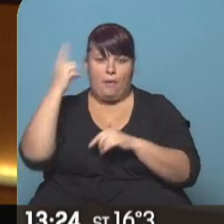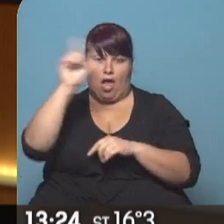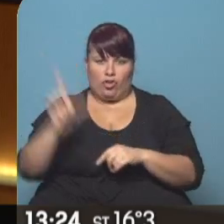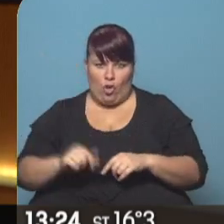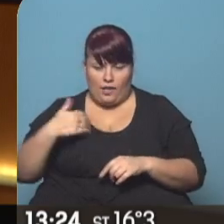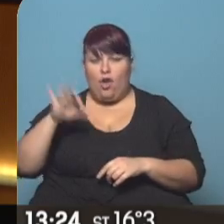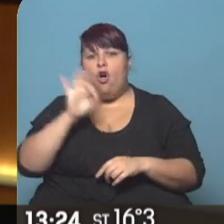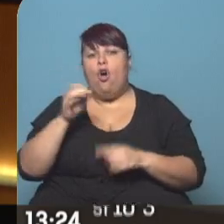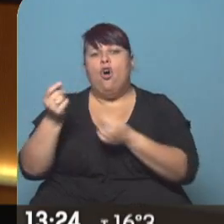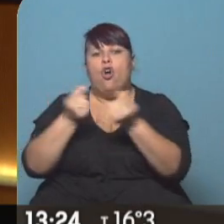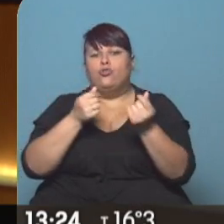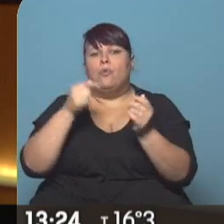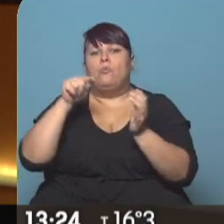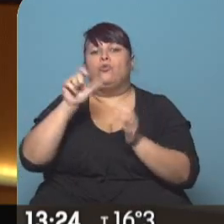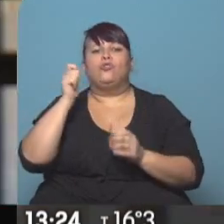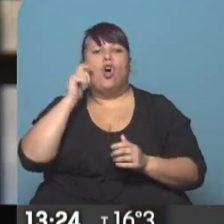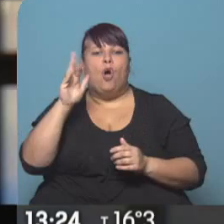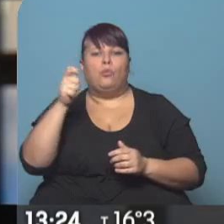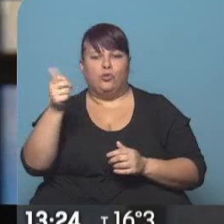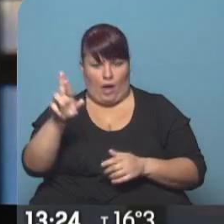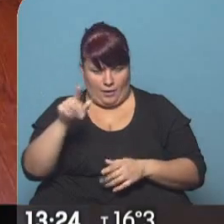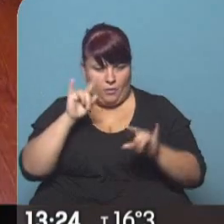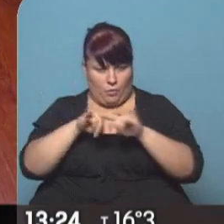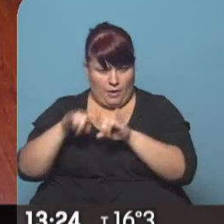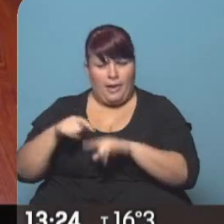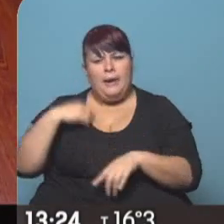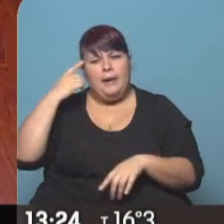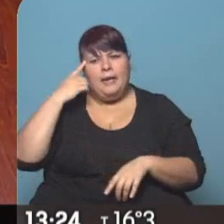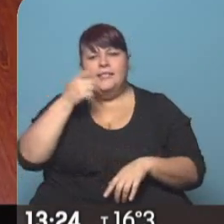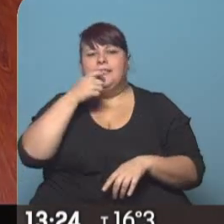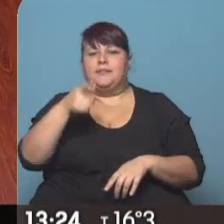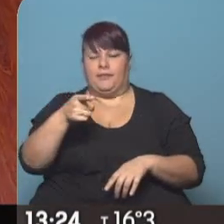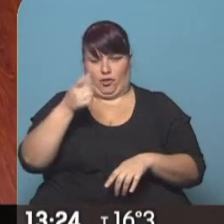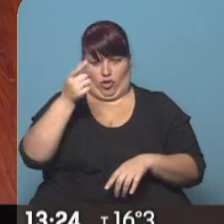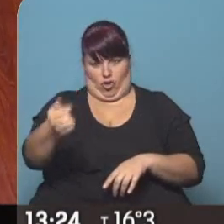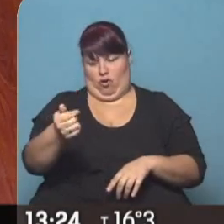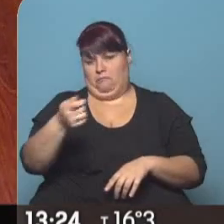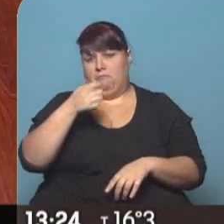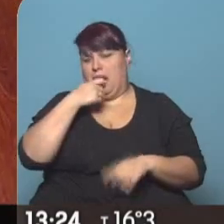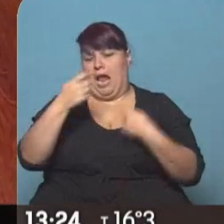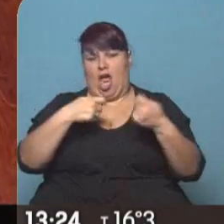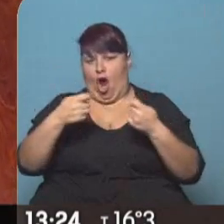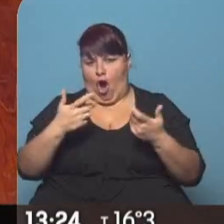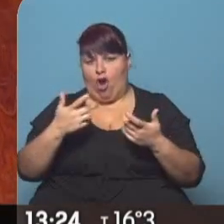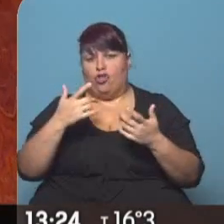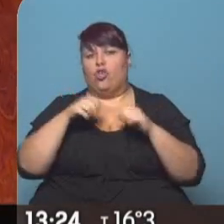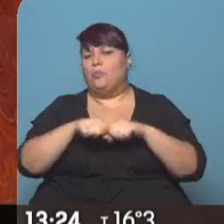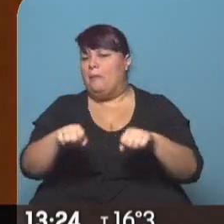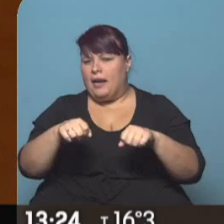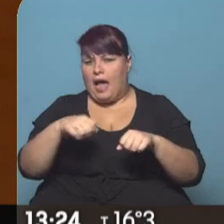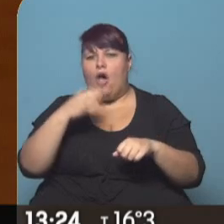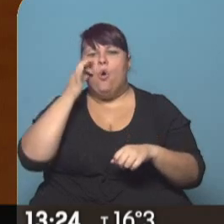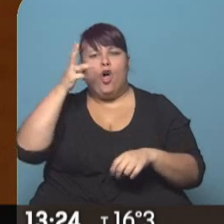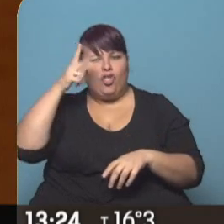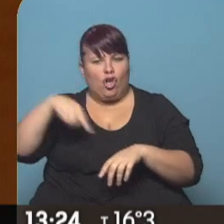el país, o en consumidor.gov.ar, que es nuestra página web. Tengo entendido que cuando uno compra un producto en determinado negocio, sobre todo en las cadenas de supermercados, tiene